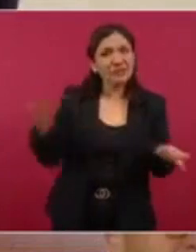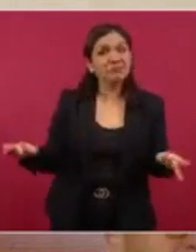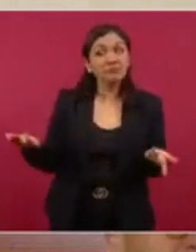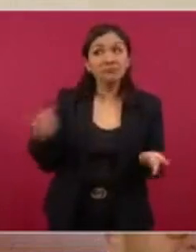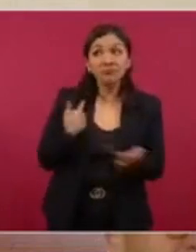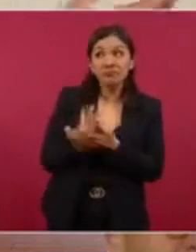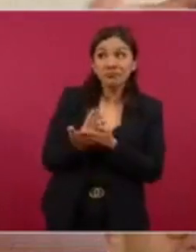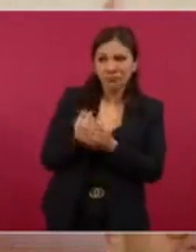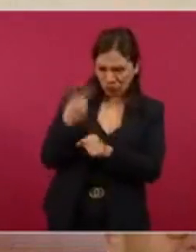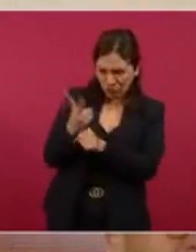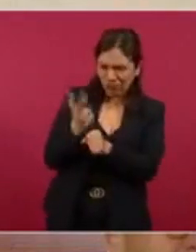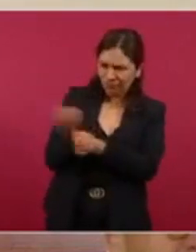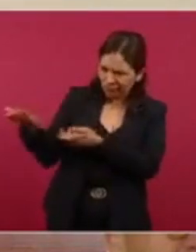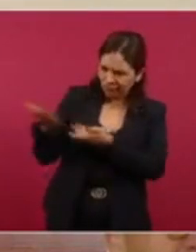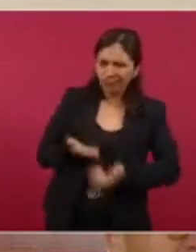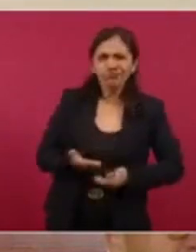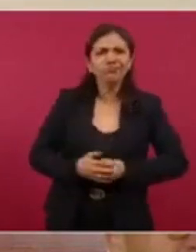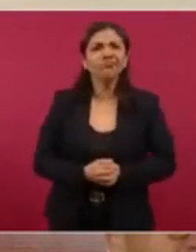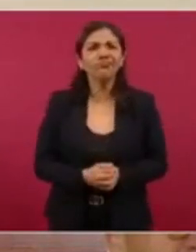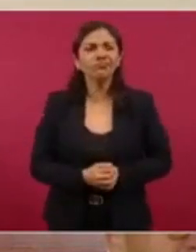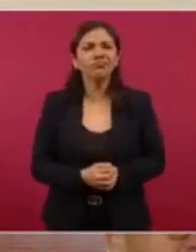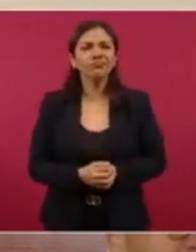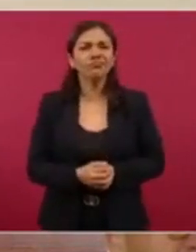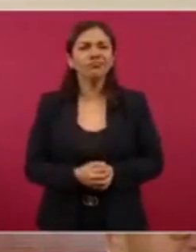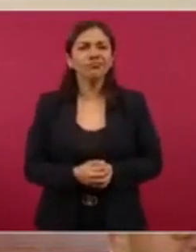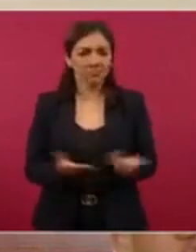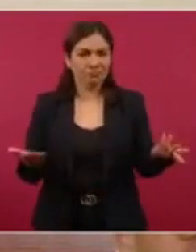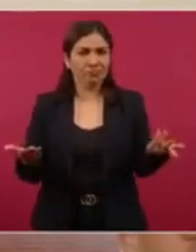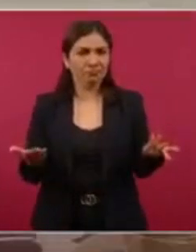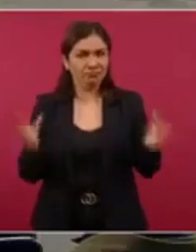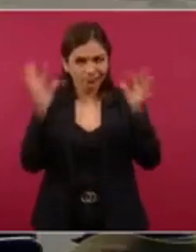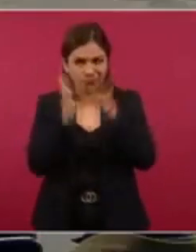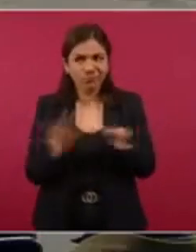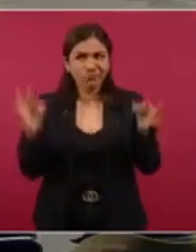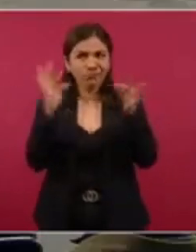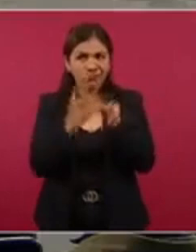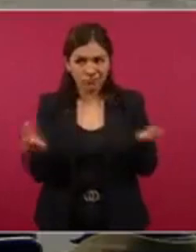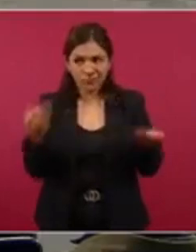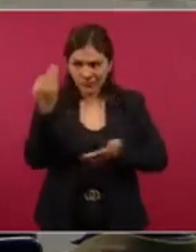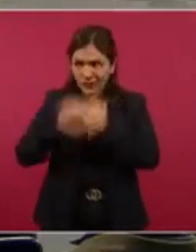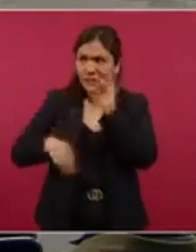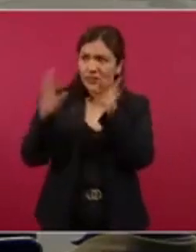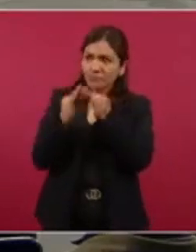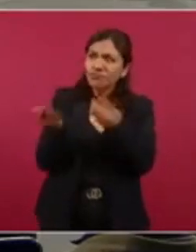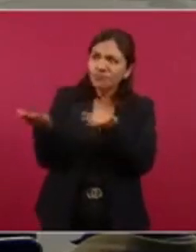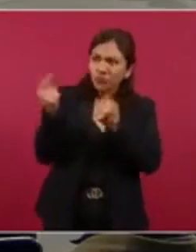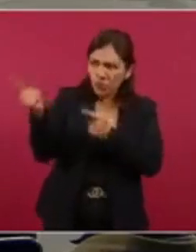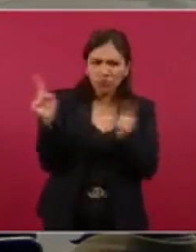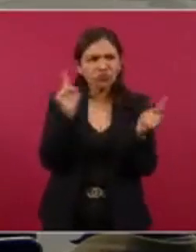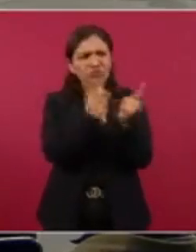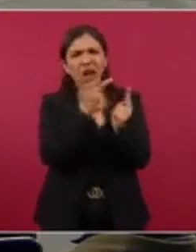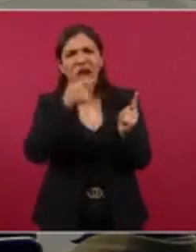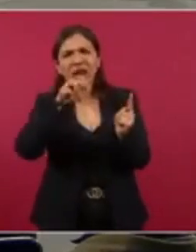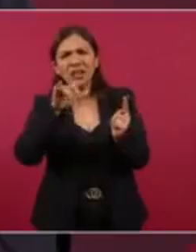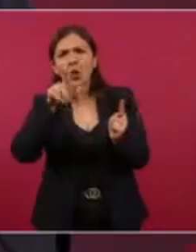sí, se lo invito aquí, o que nos explique su relación con García Luna.